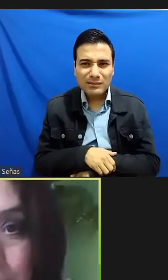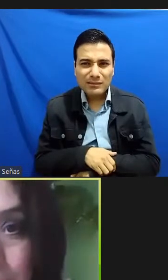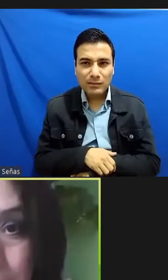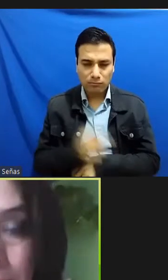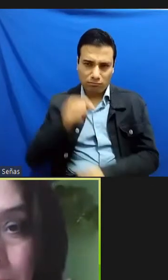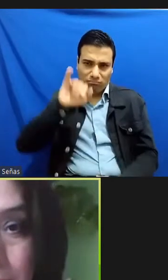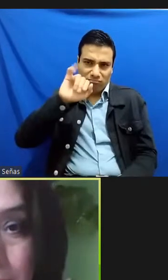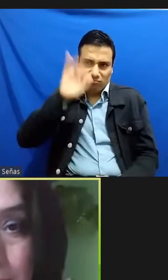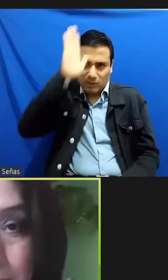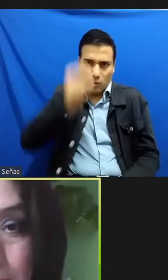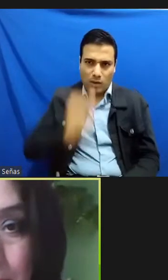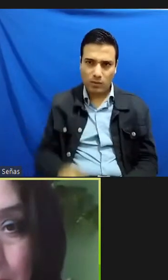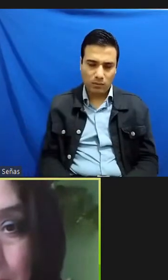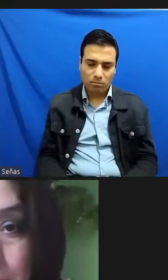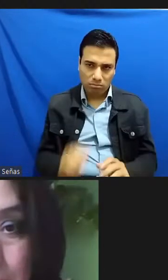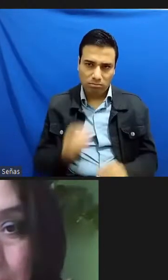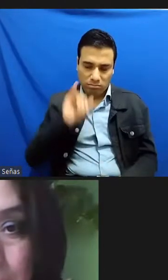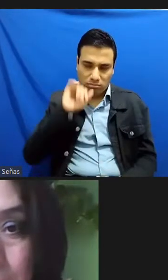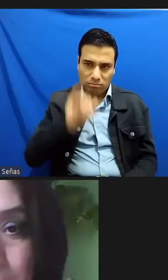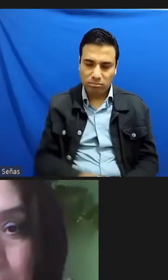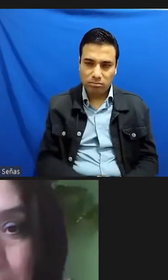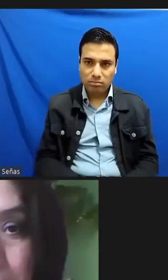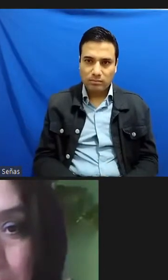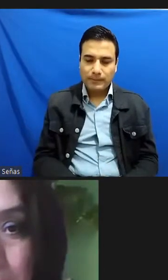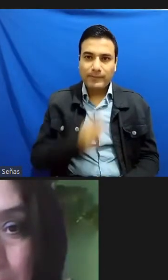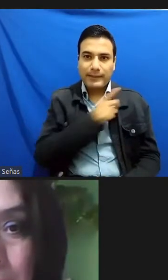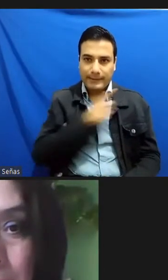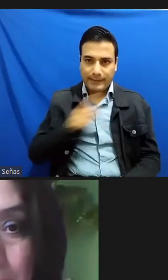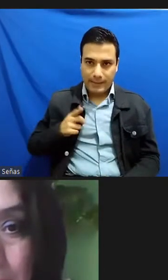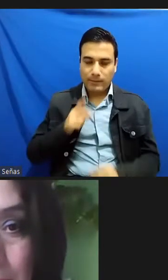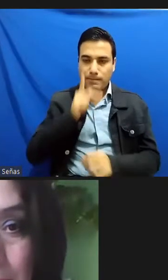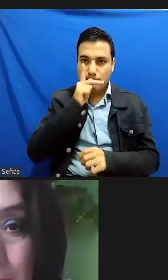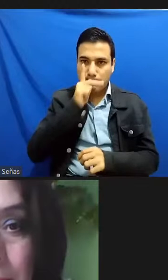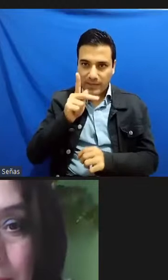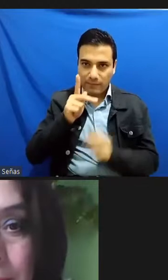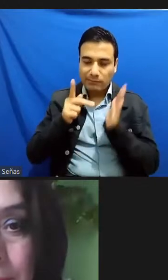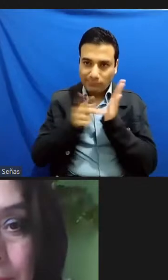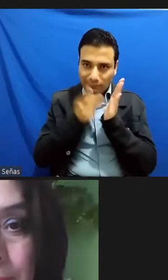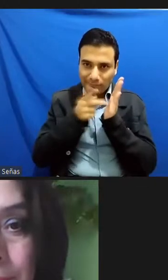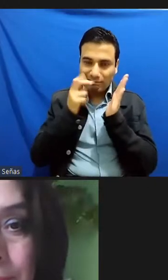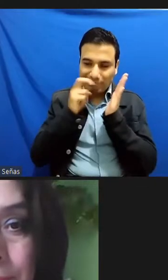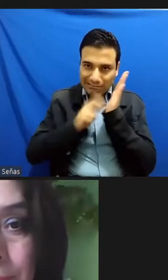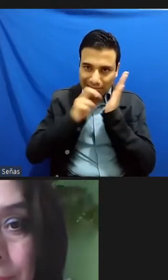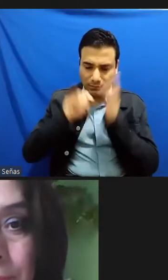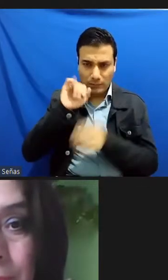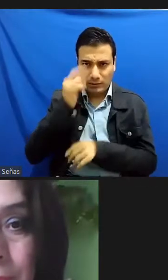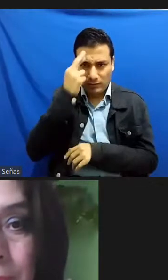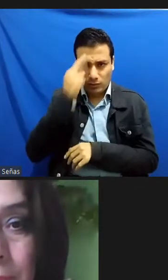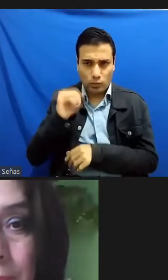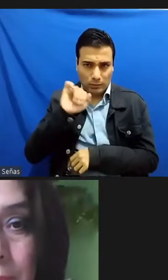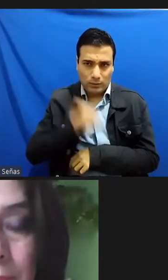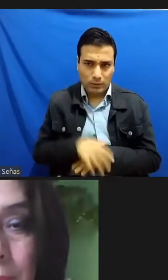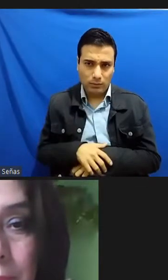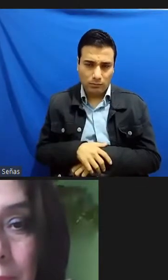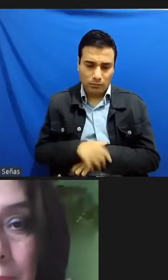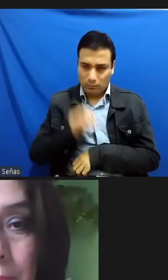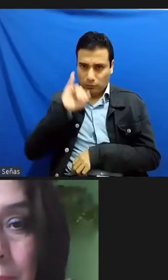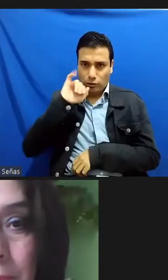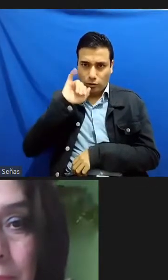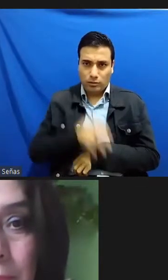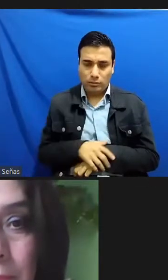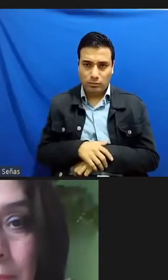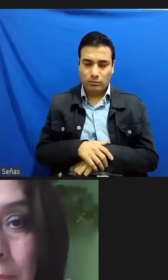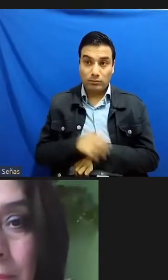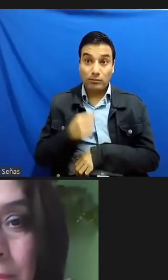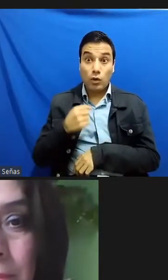acuerdo con que con que haya que renovar el lenguaje eso es a nivel personal sí como persona sí pero como escritor